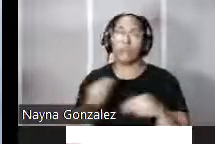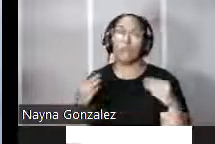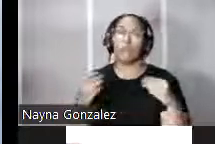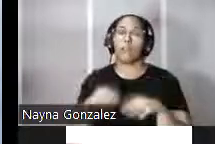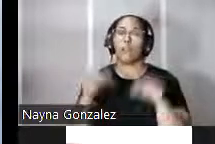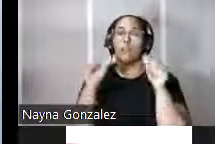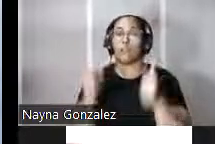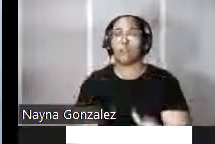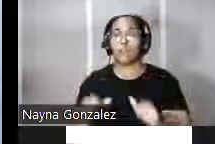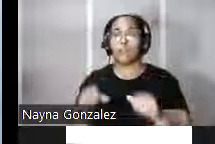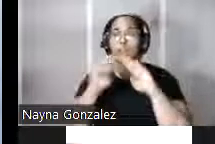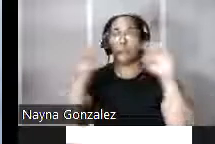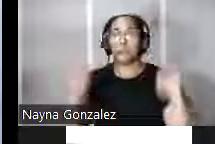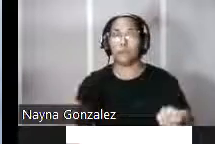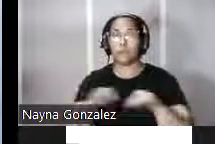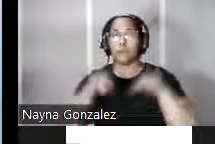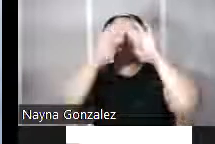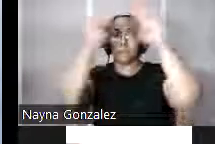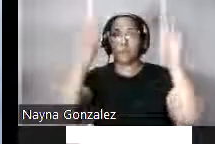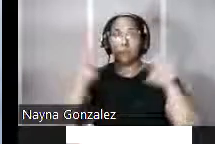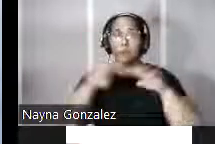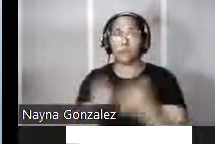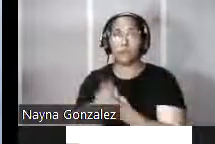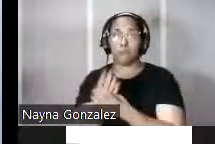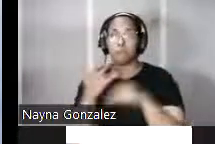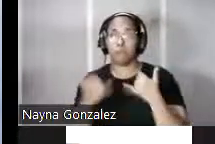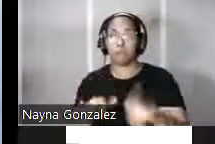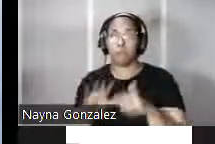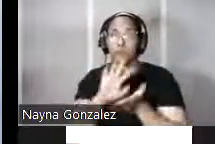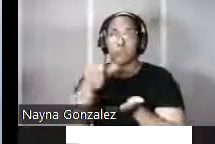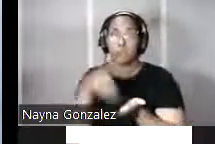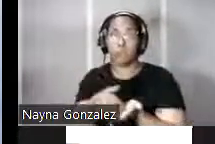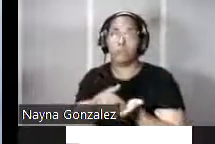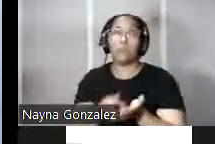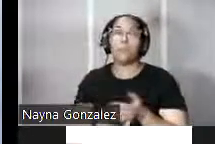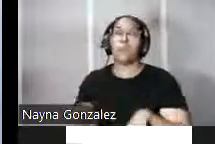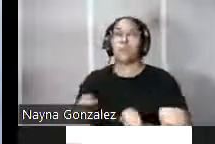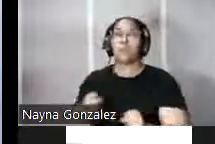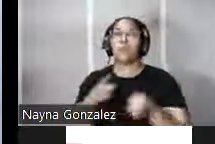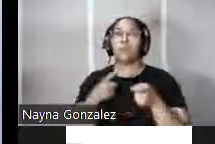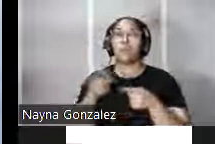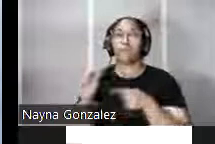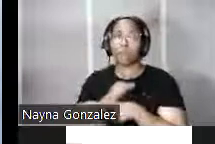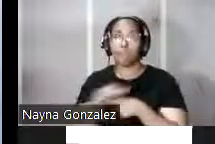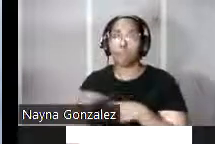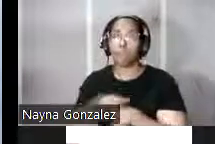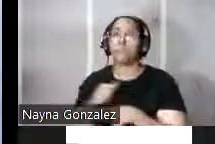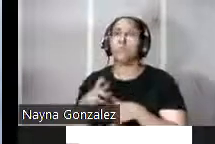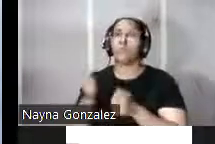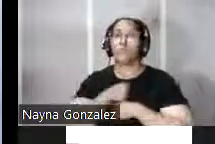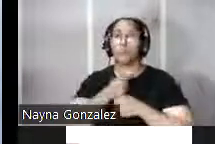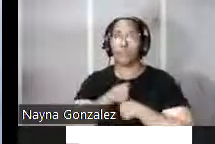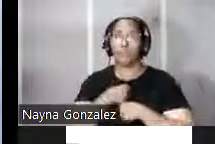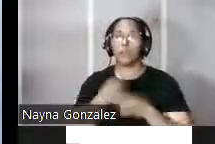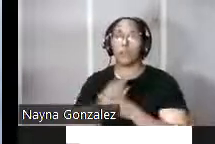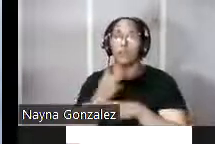de planca cuadrada de varios pisos en torno a un patio central destinado al adiestramiento de la tropa y un patio en